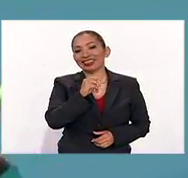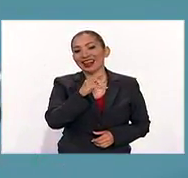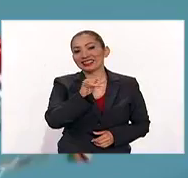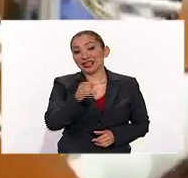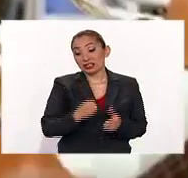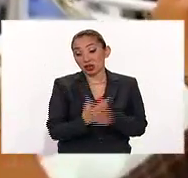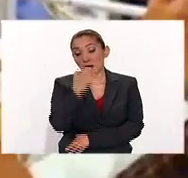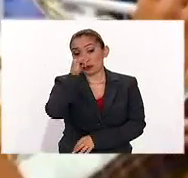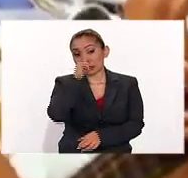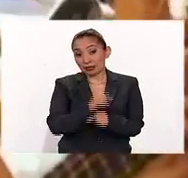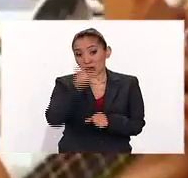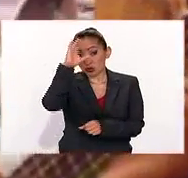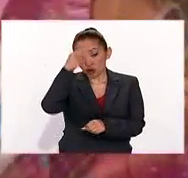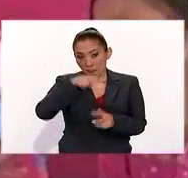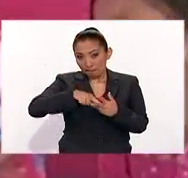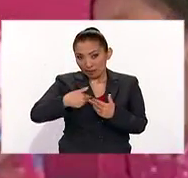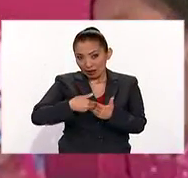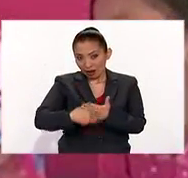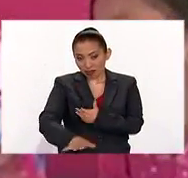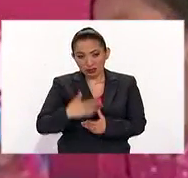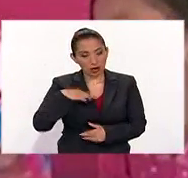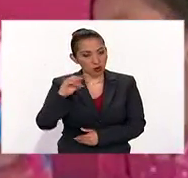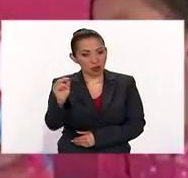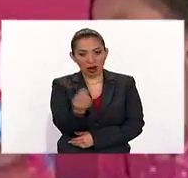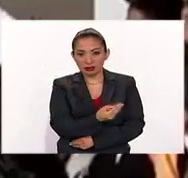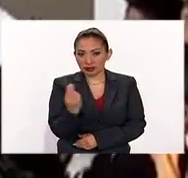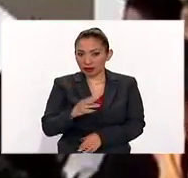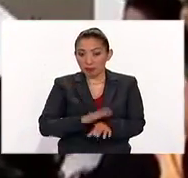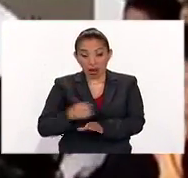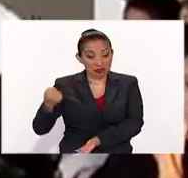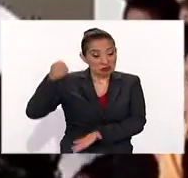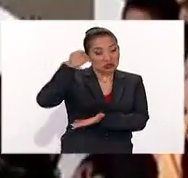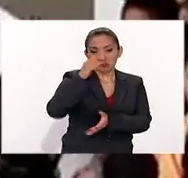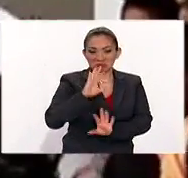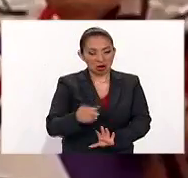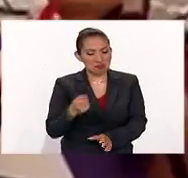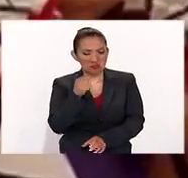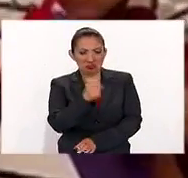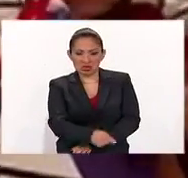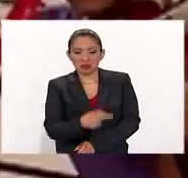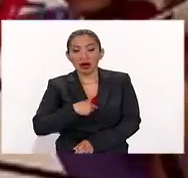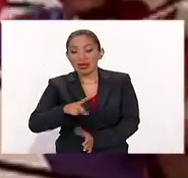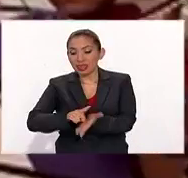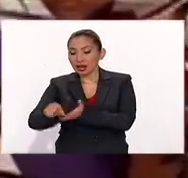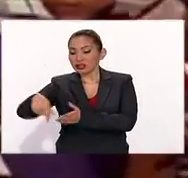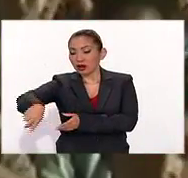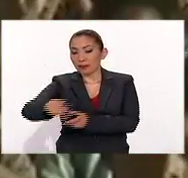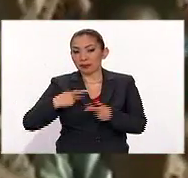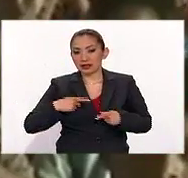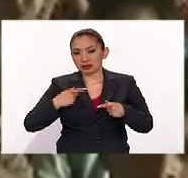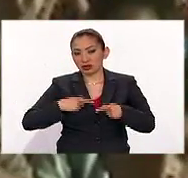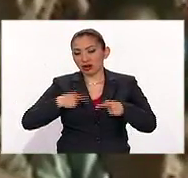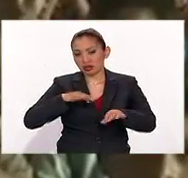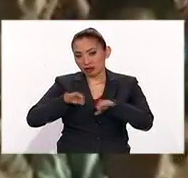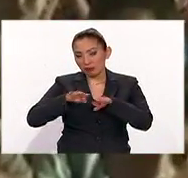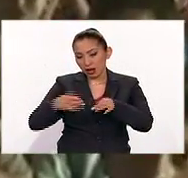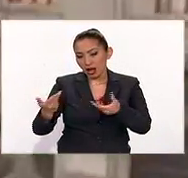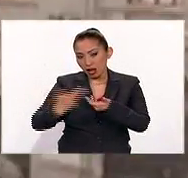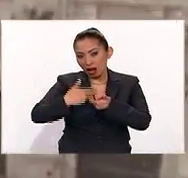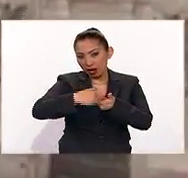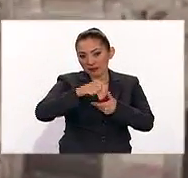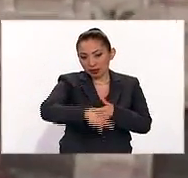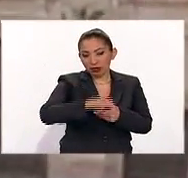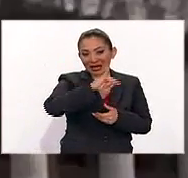marcha de la nueva Secretaría de Cultura no requerirá de un mayor presupuesto y los derechos de los trabajadores de instituciones vinculadas al